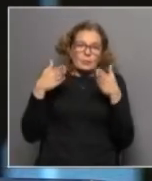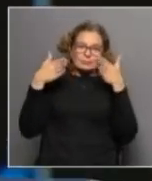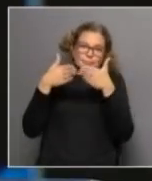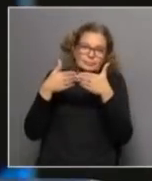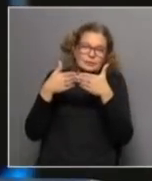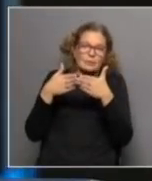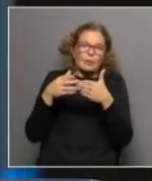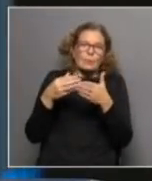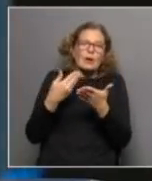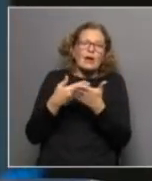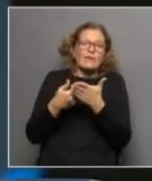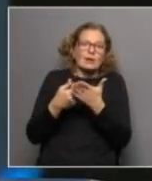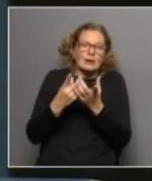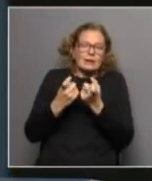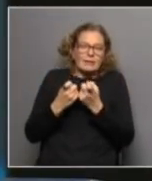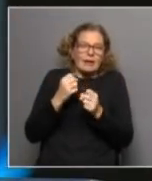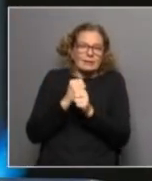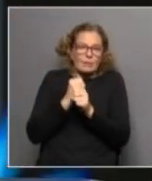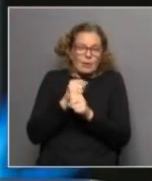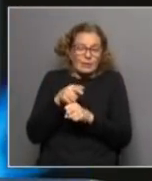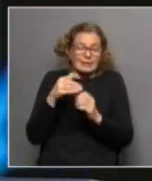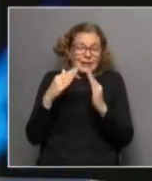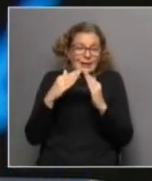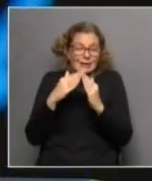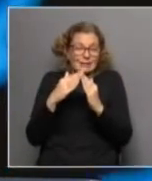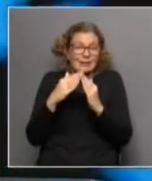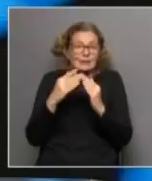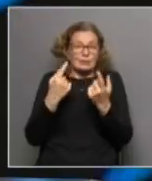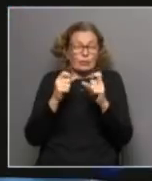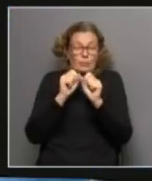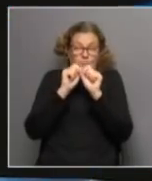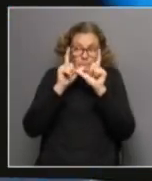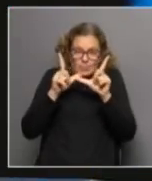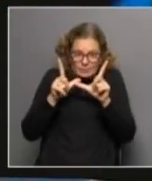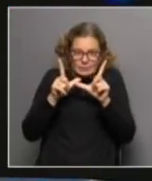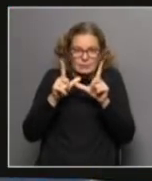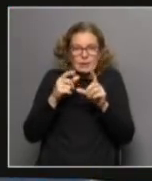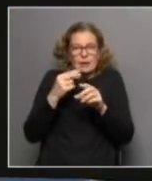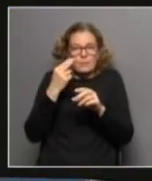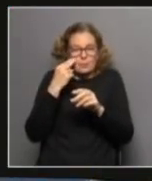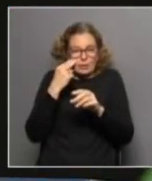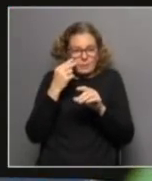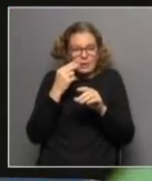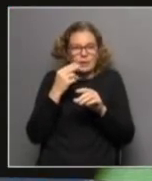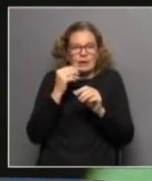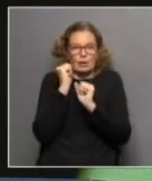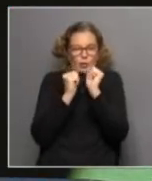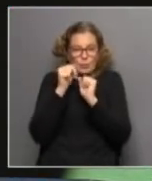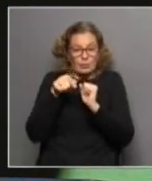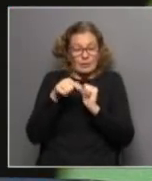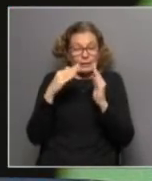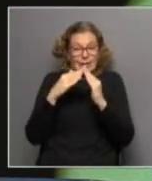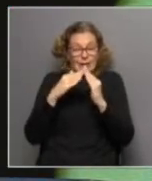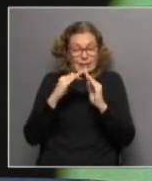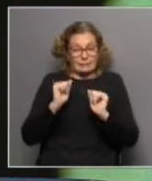acceso a recursos que están teniendo esos hogares y cómo influyó, cómo impactó la crisis en esos hogares